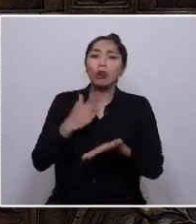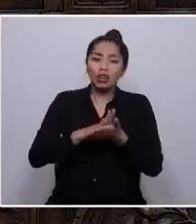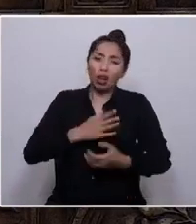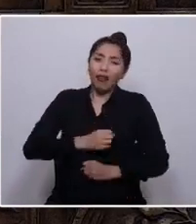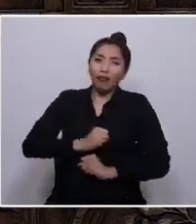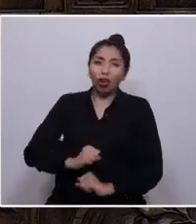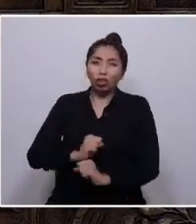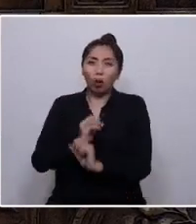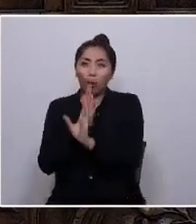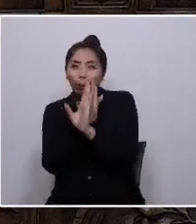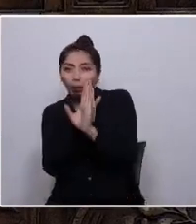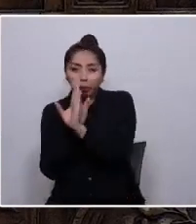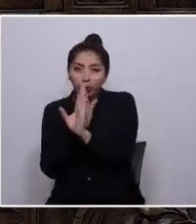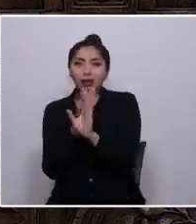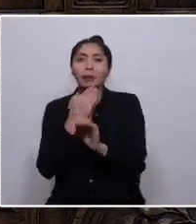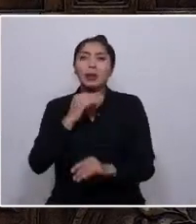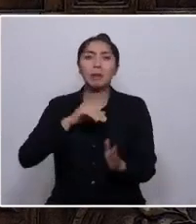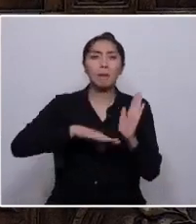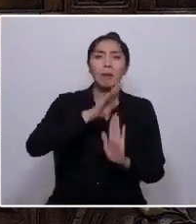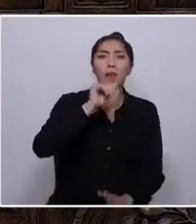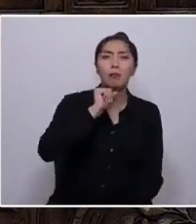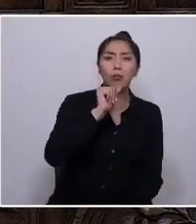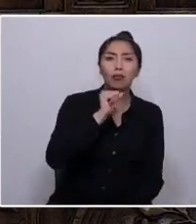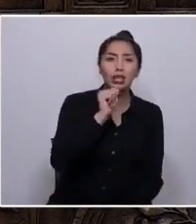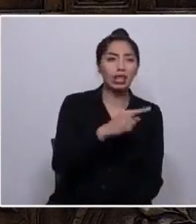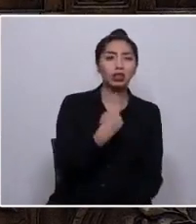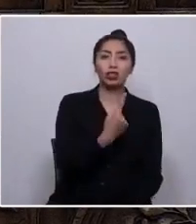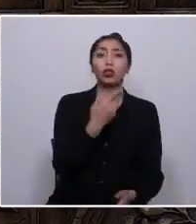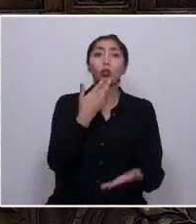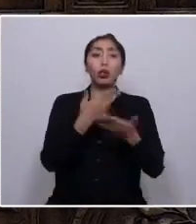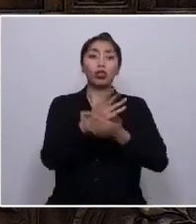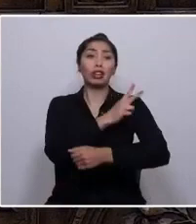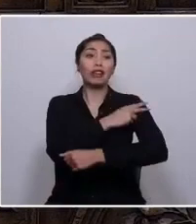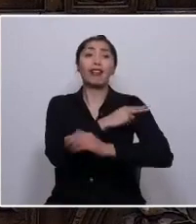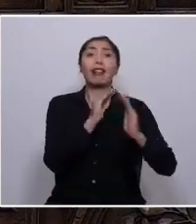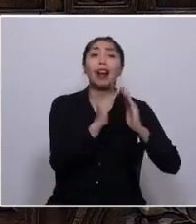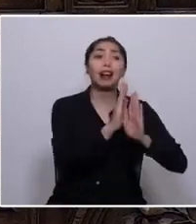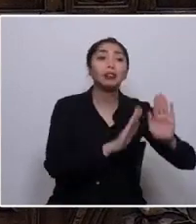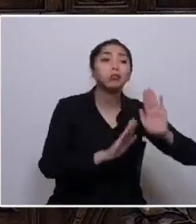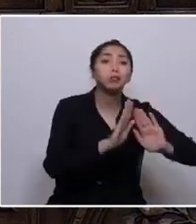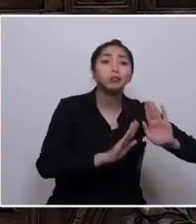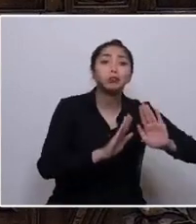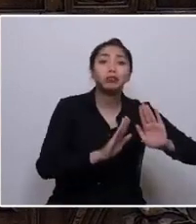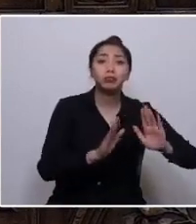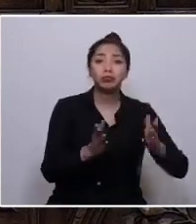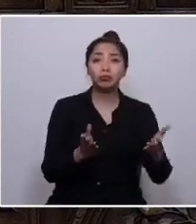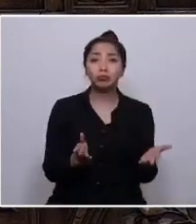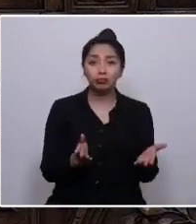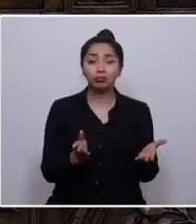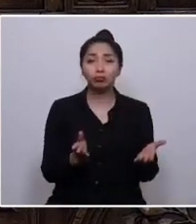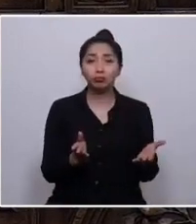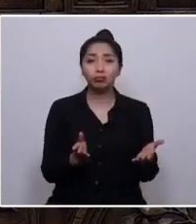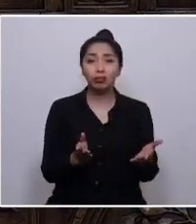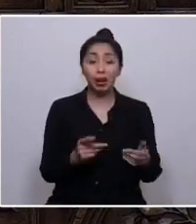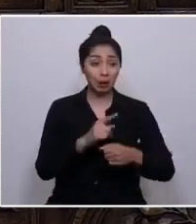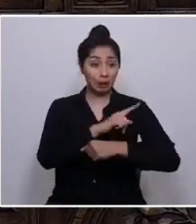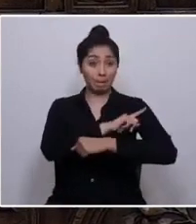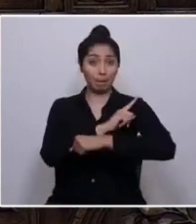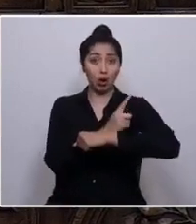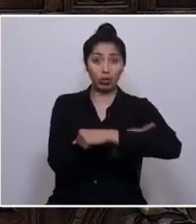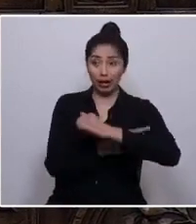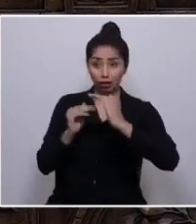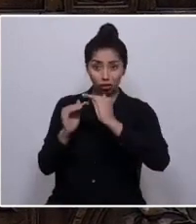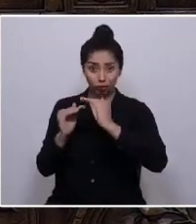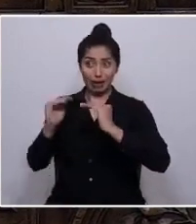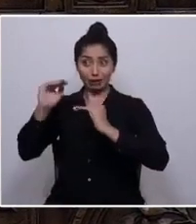deseados, en mayor pobreza cuando somos jefas de hogar sin derecho a cuidar. Es el poder dominante el que nos